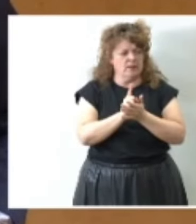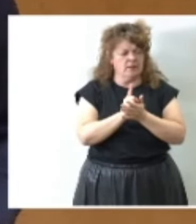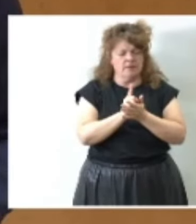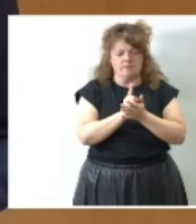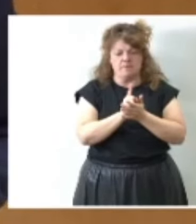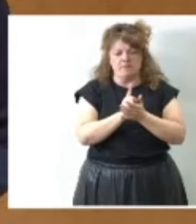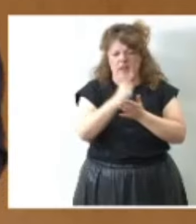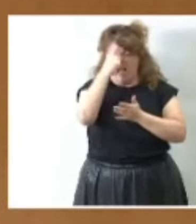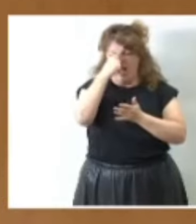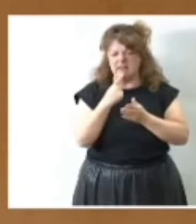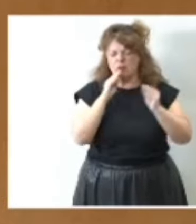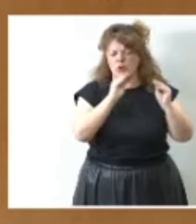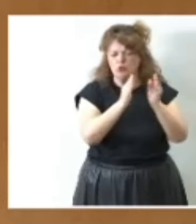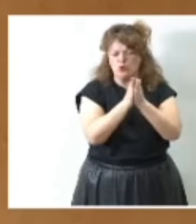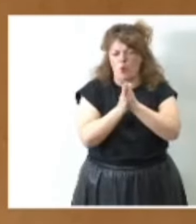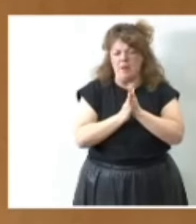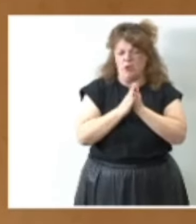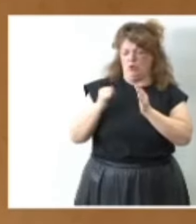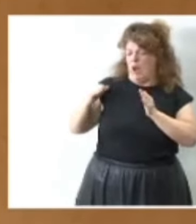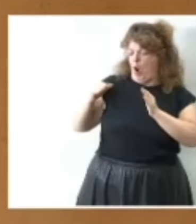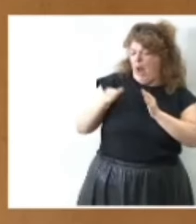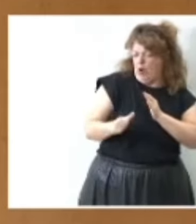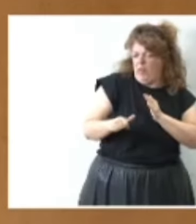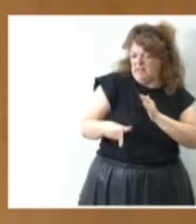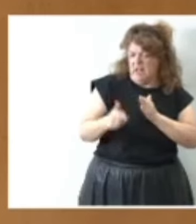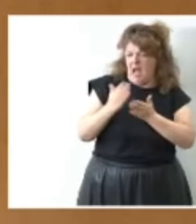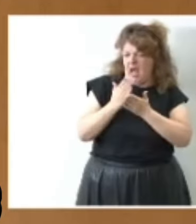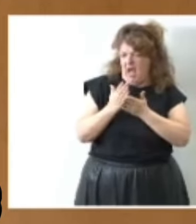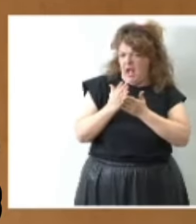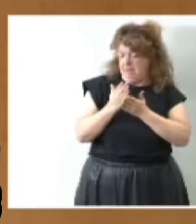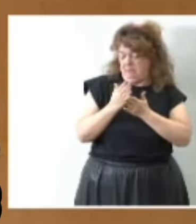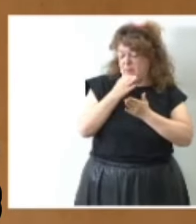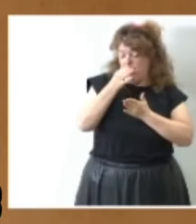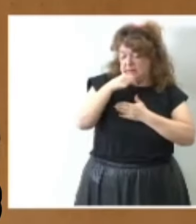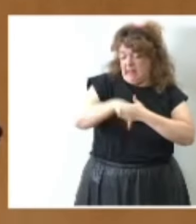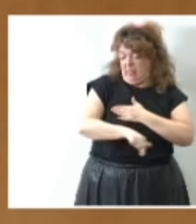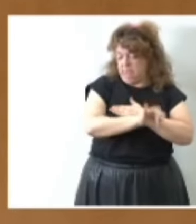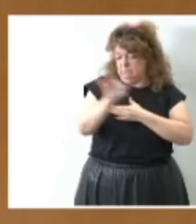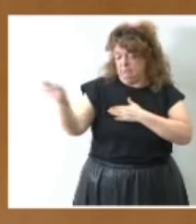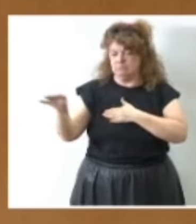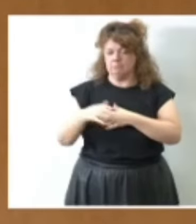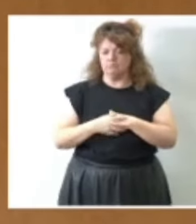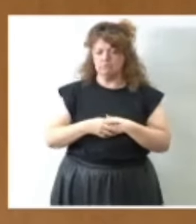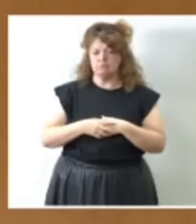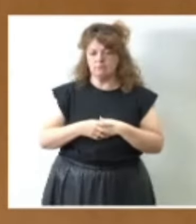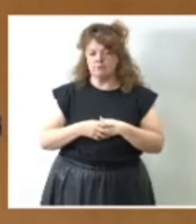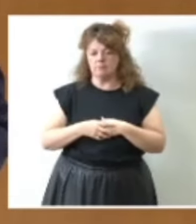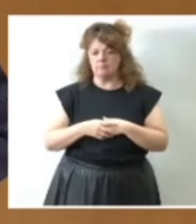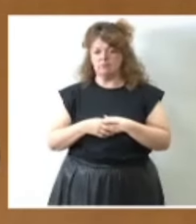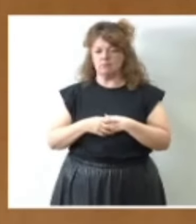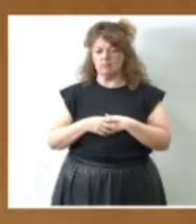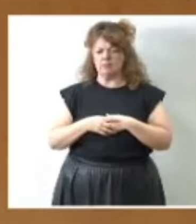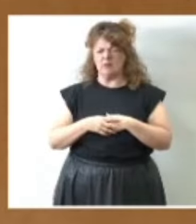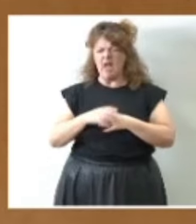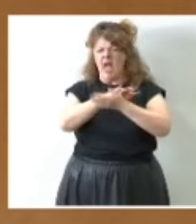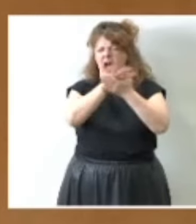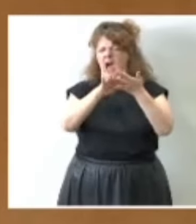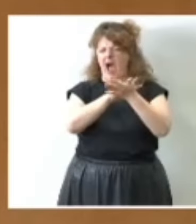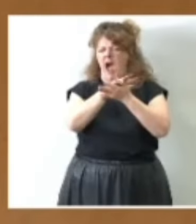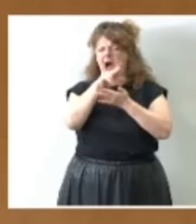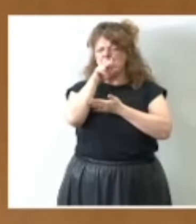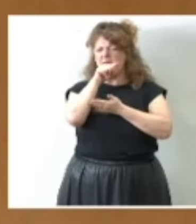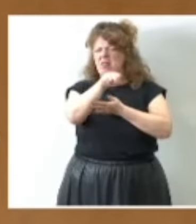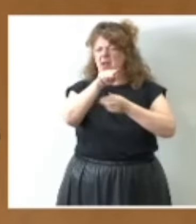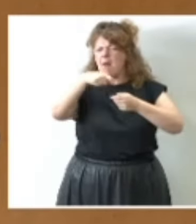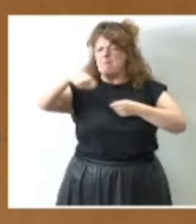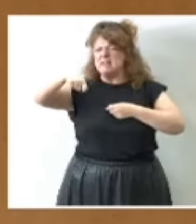actitudes de sus compañeros a lo largo de esta tarde pero si quiero precisarle dos cosas habla usted del presidente